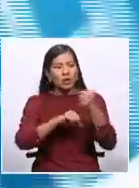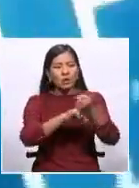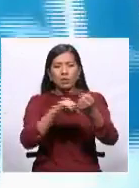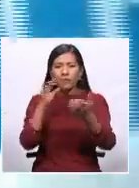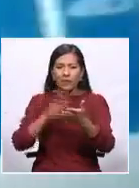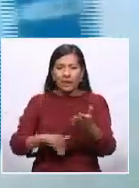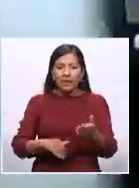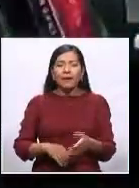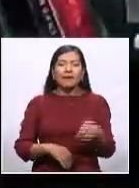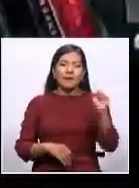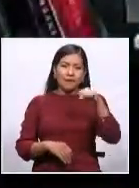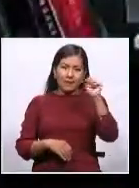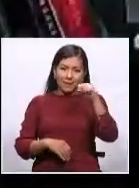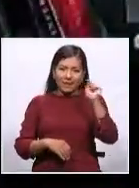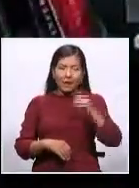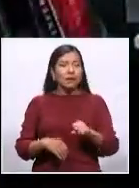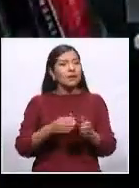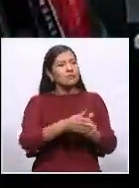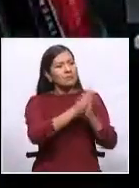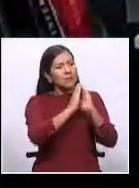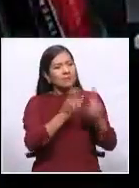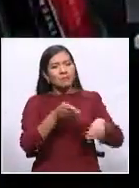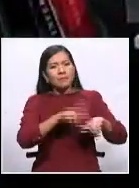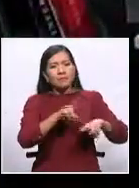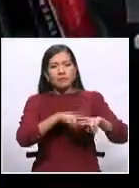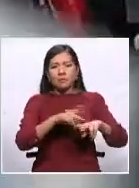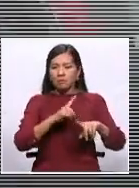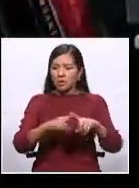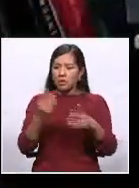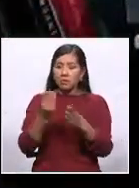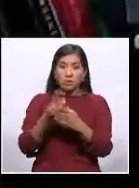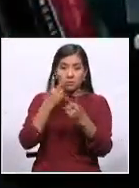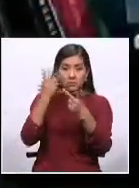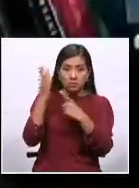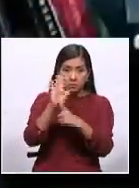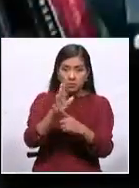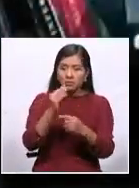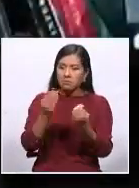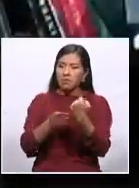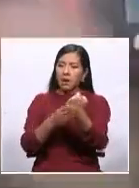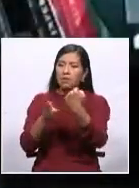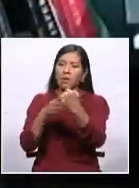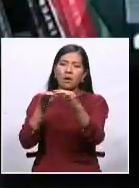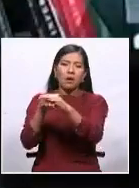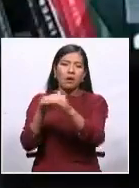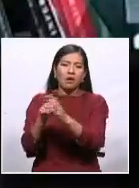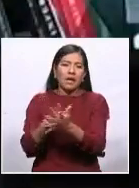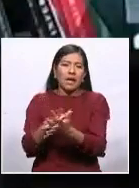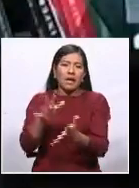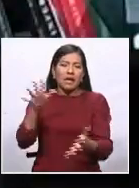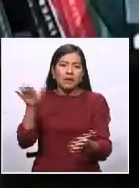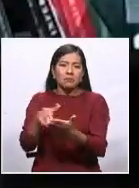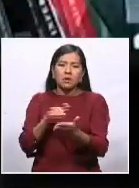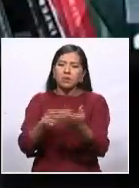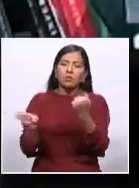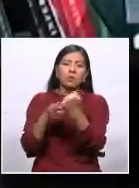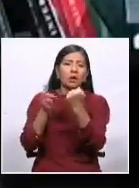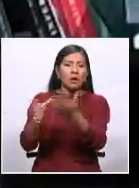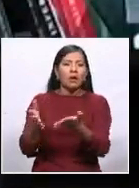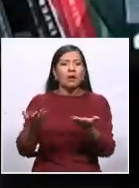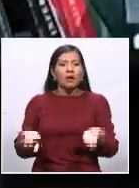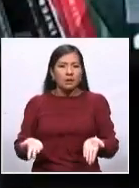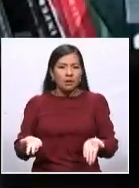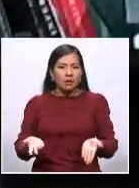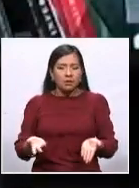pues no tendrían acá saldos de caja y bancos. Por eso, la exigencia sería, entre comillas, válida.